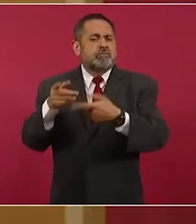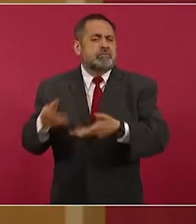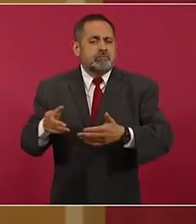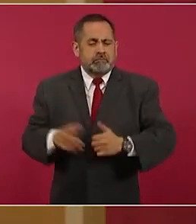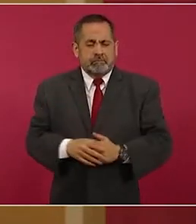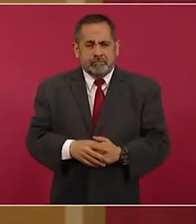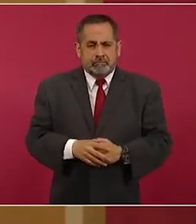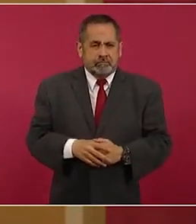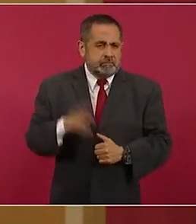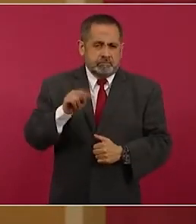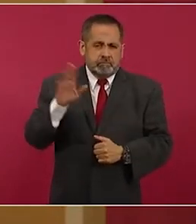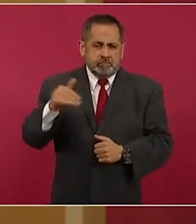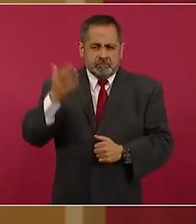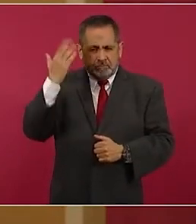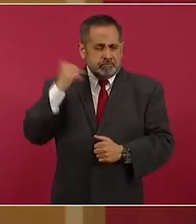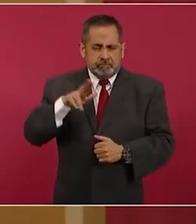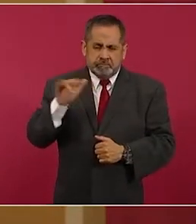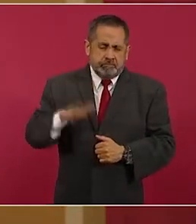nunca.